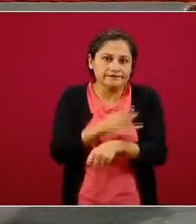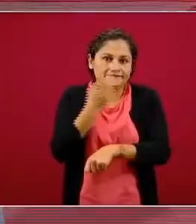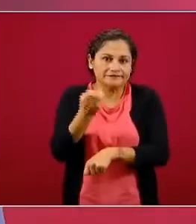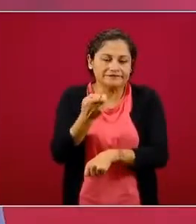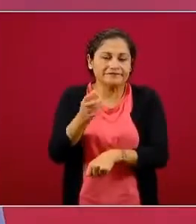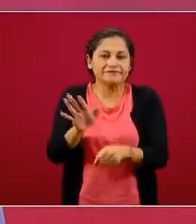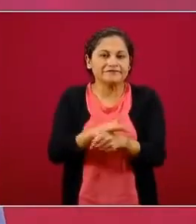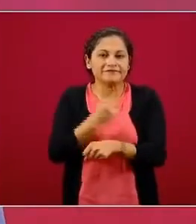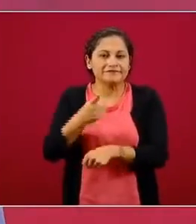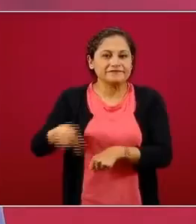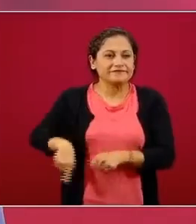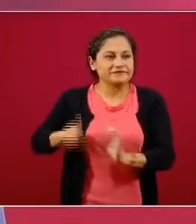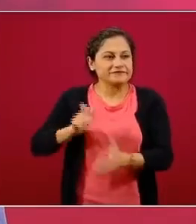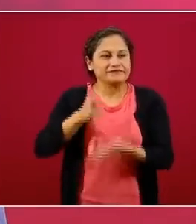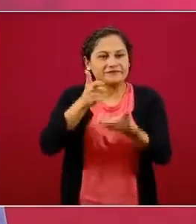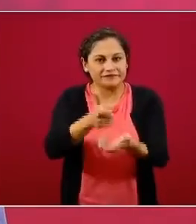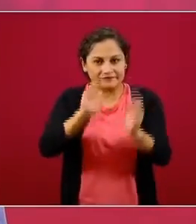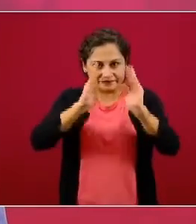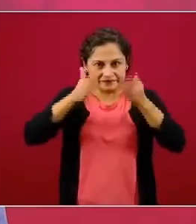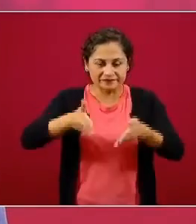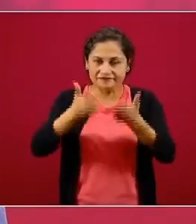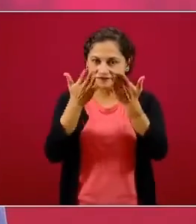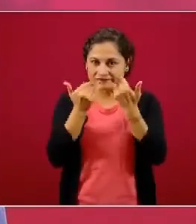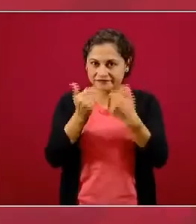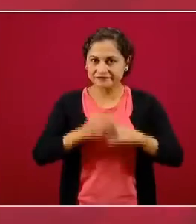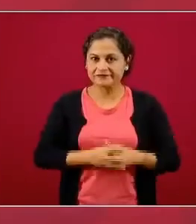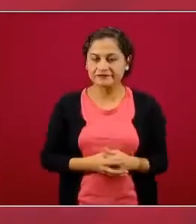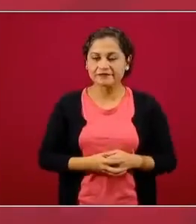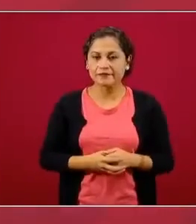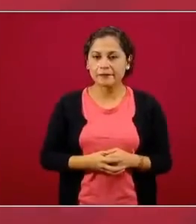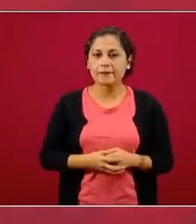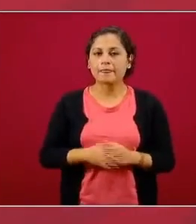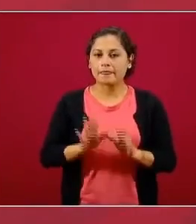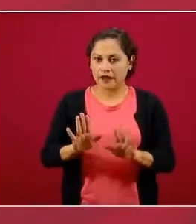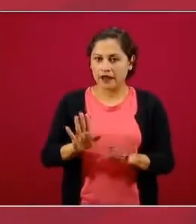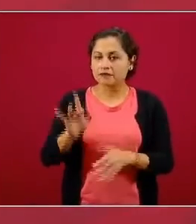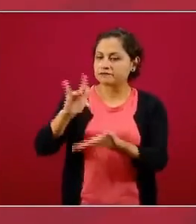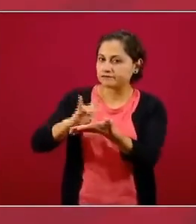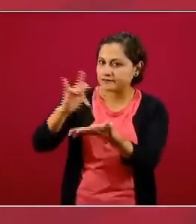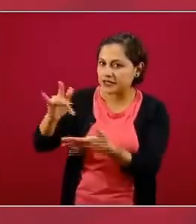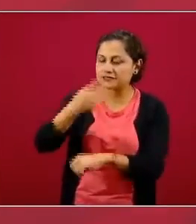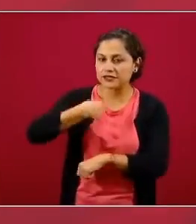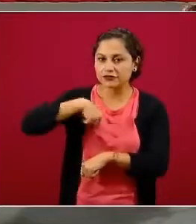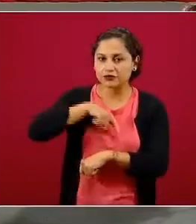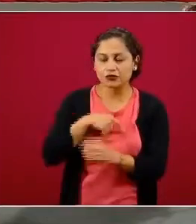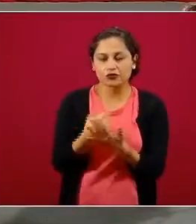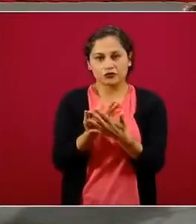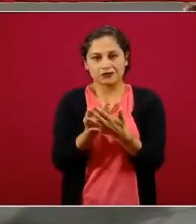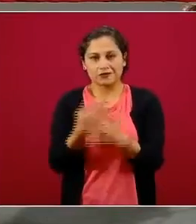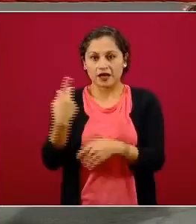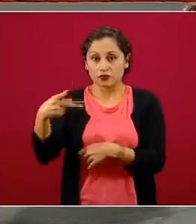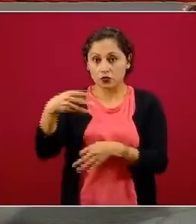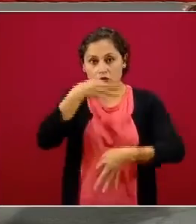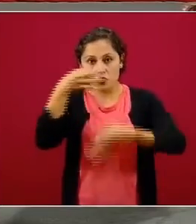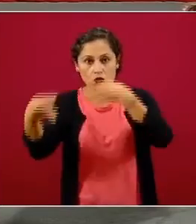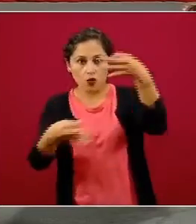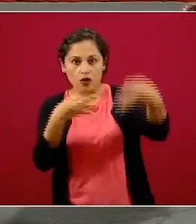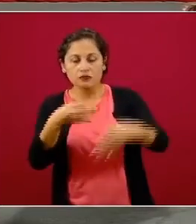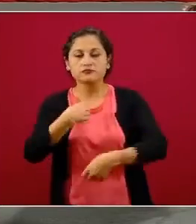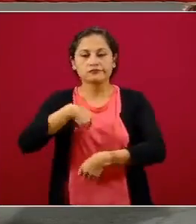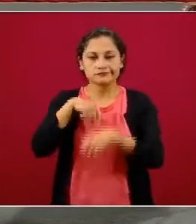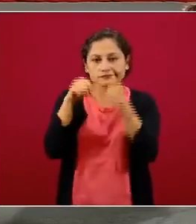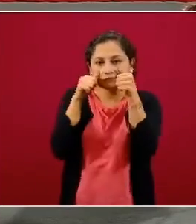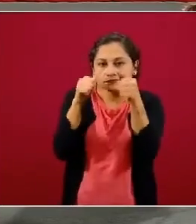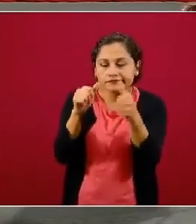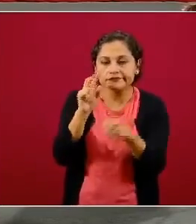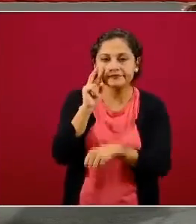muy atentos a ver el reportaje y la conclusión para nosotros es que, así como se ha